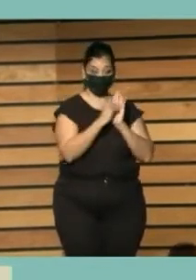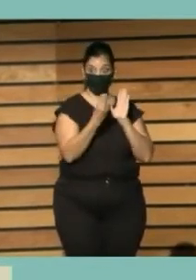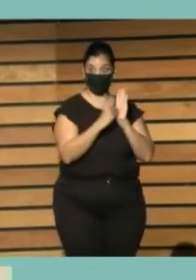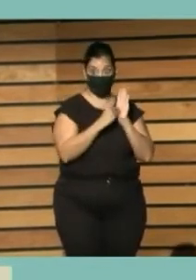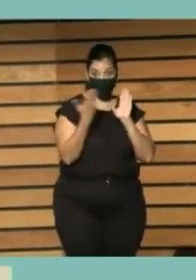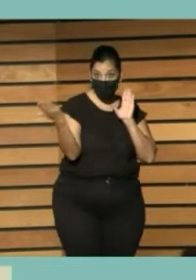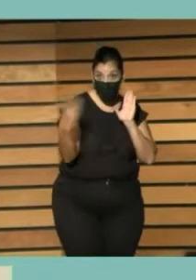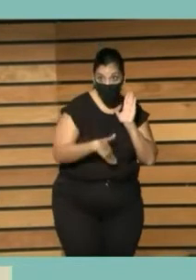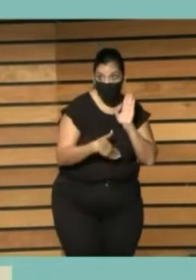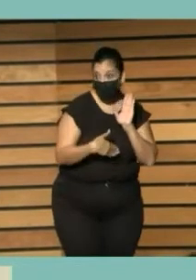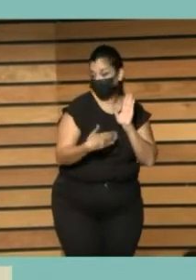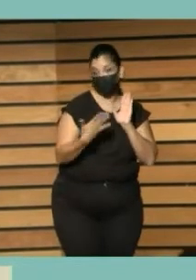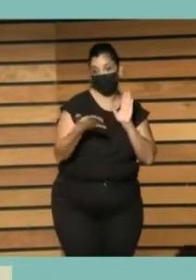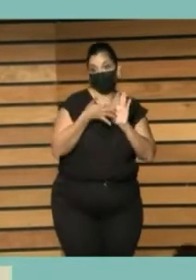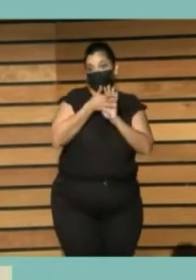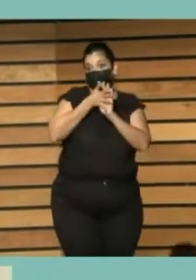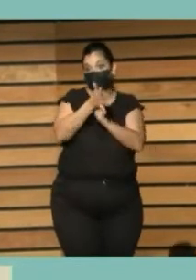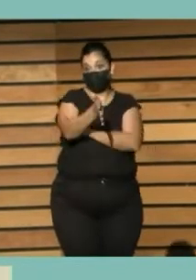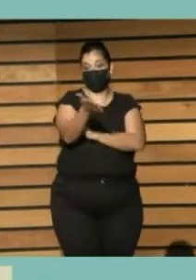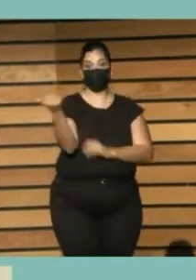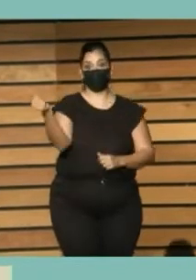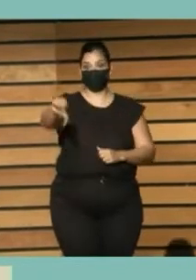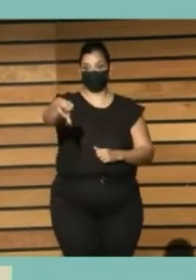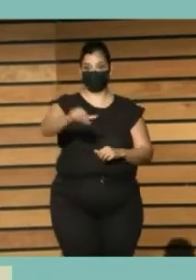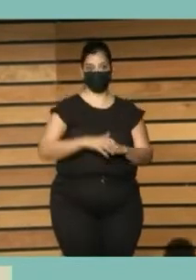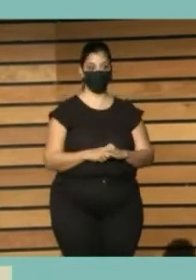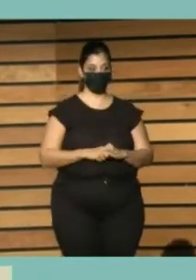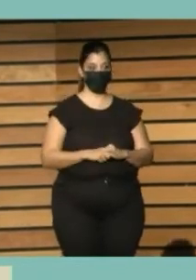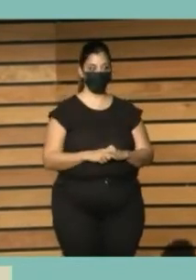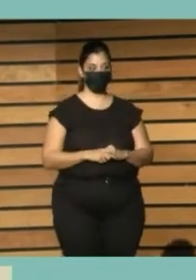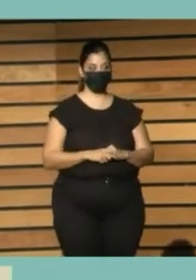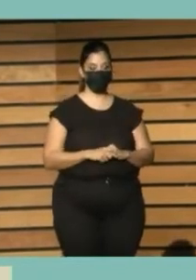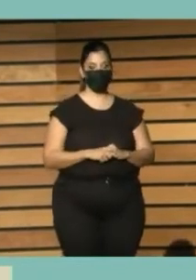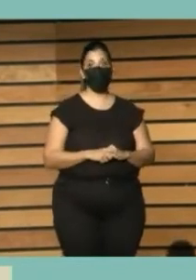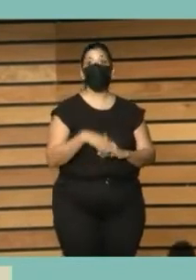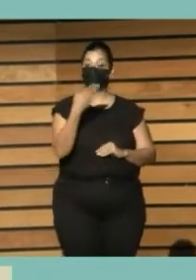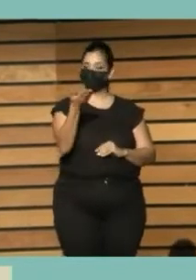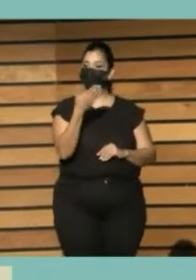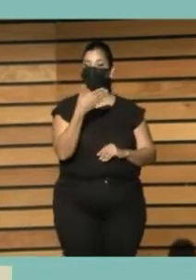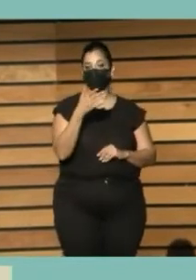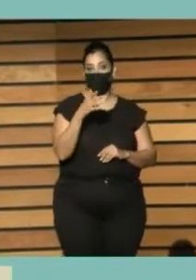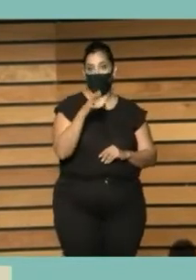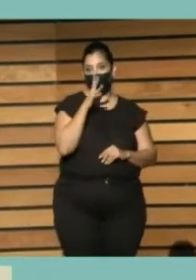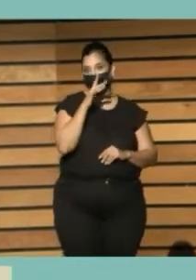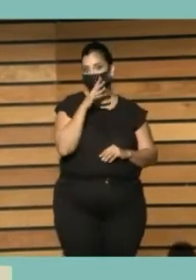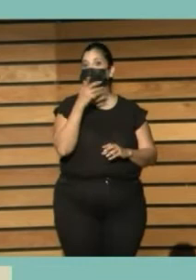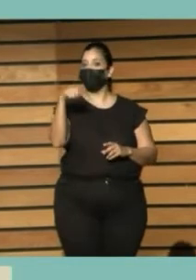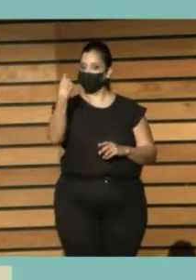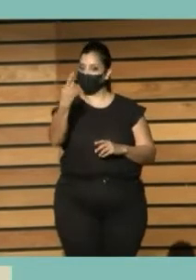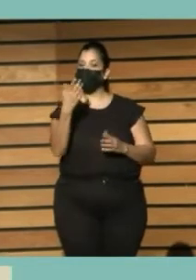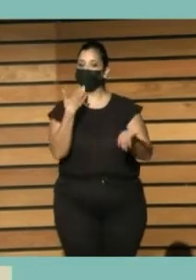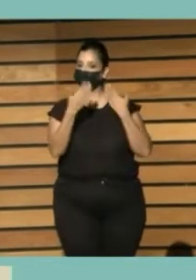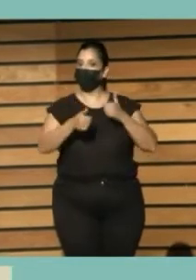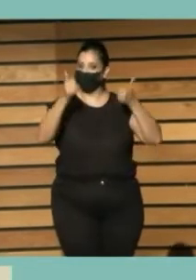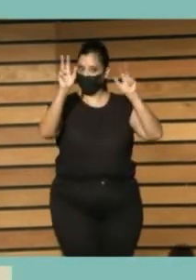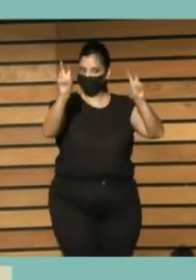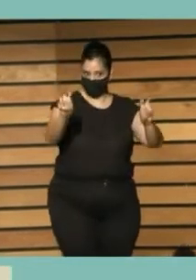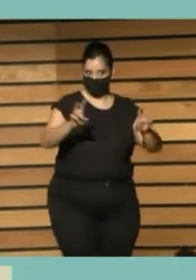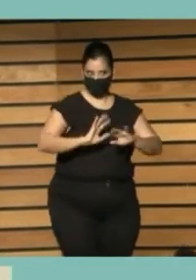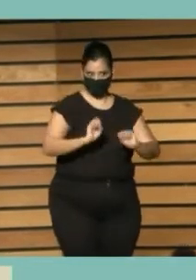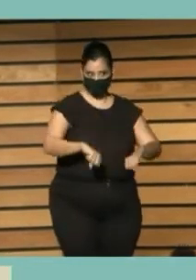Esto es algo que también creo que debemos plantearnos y después ya hablaremos en la conversación más de esto. Bien,